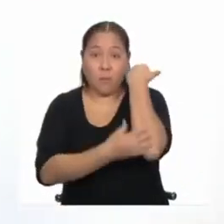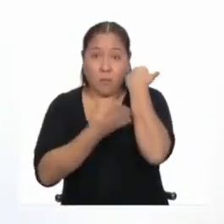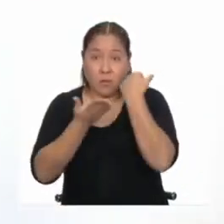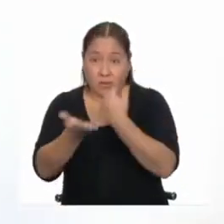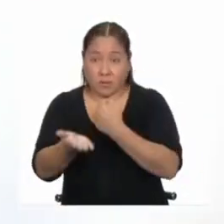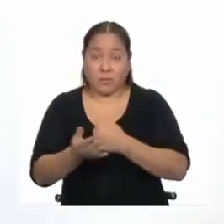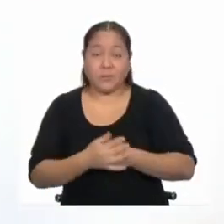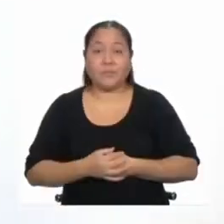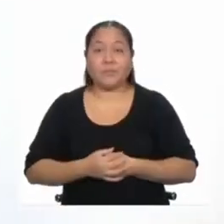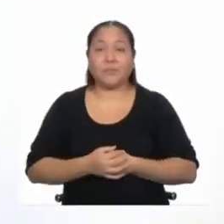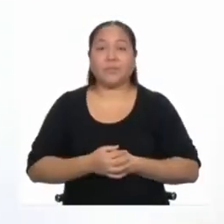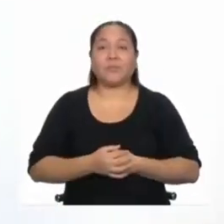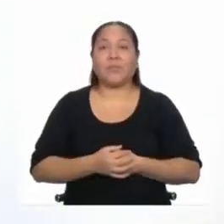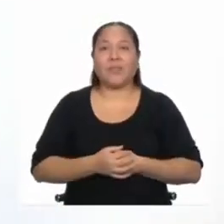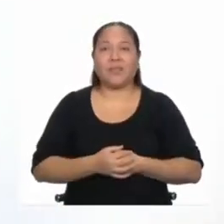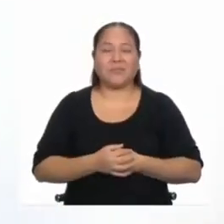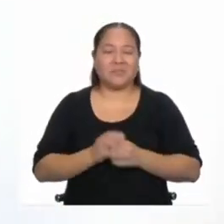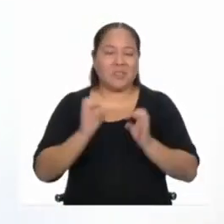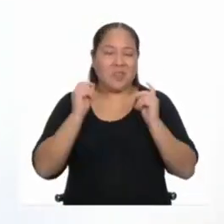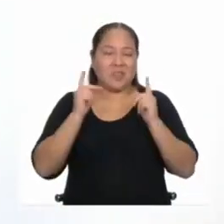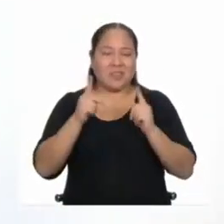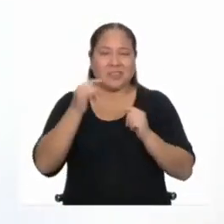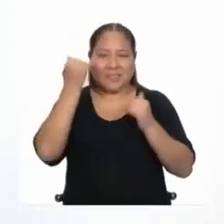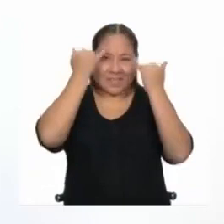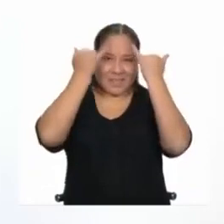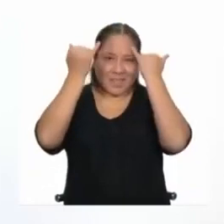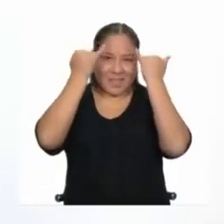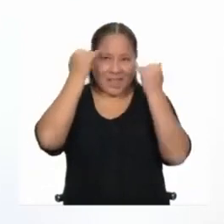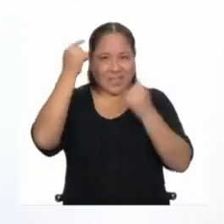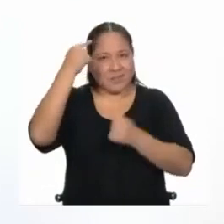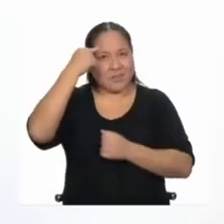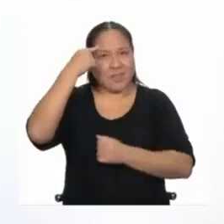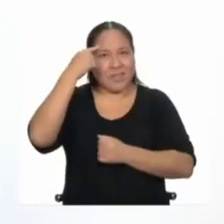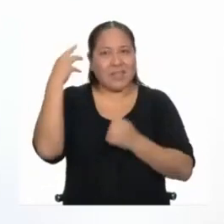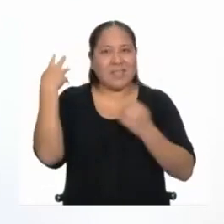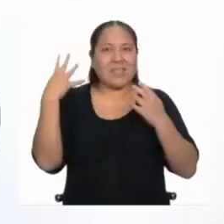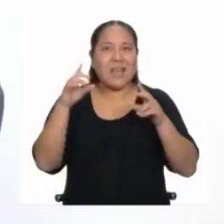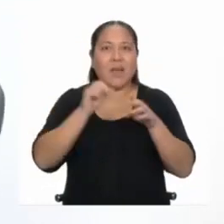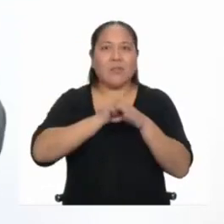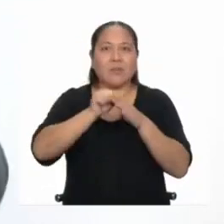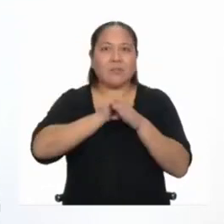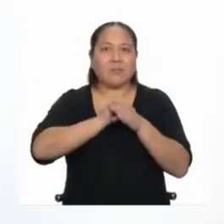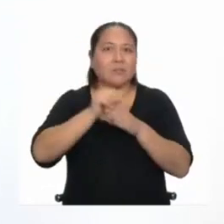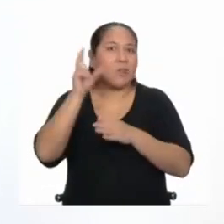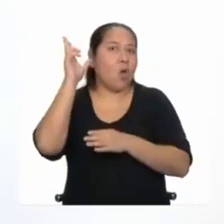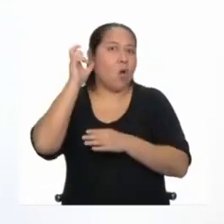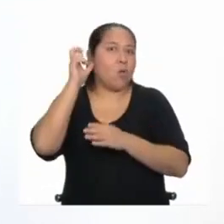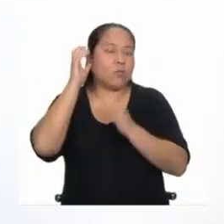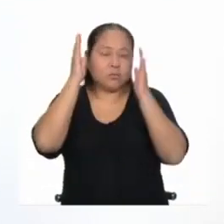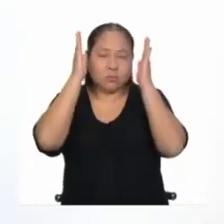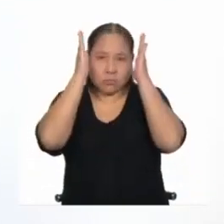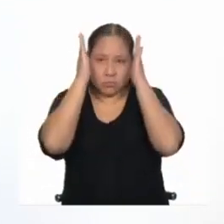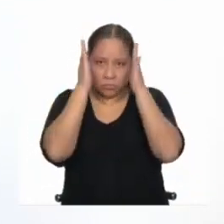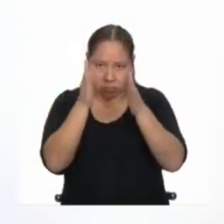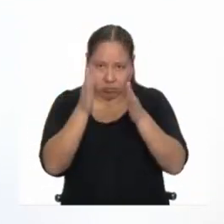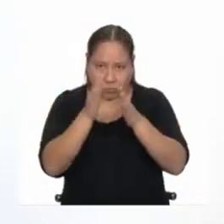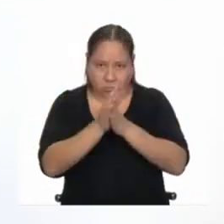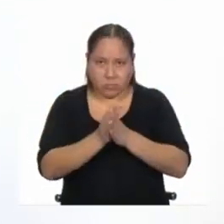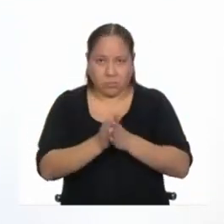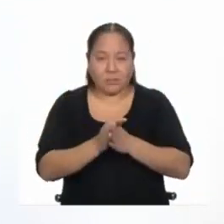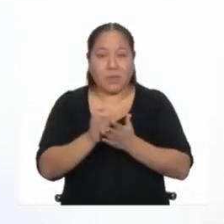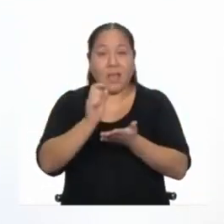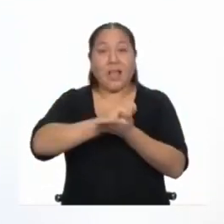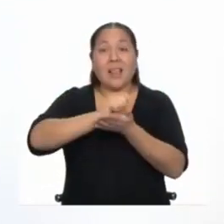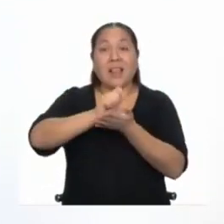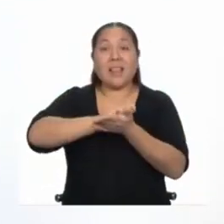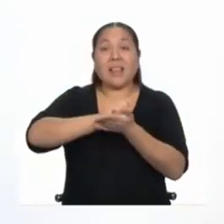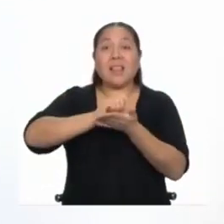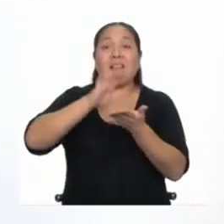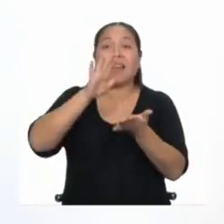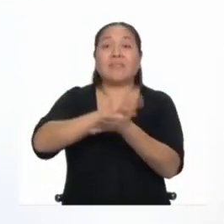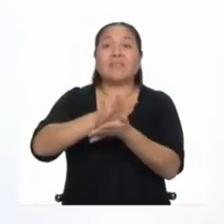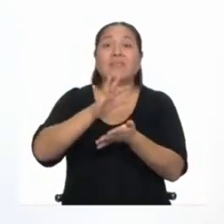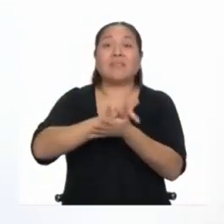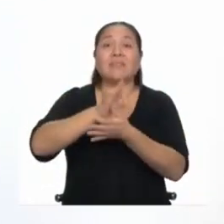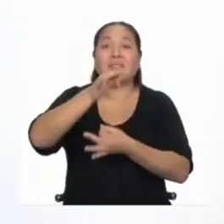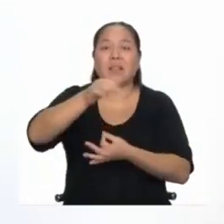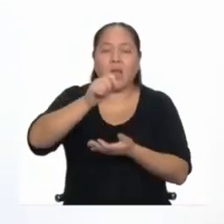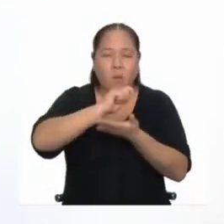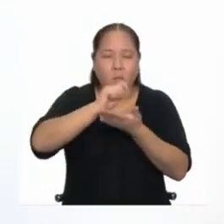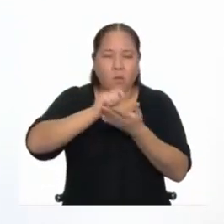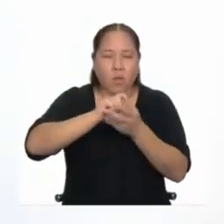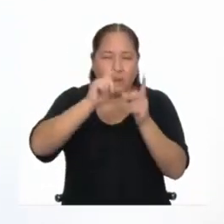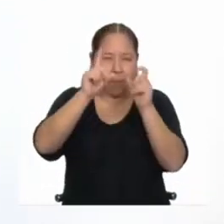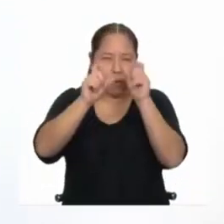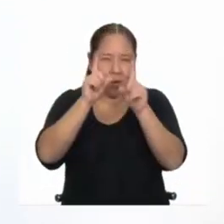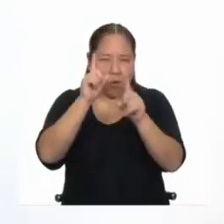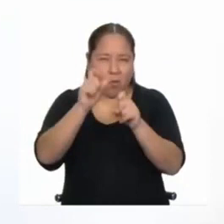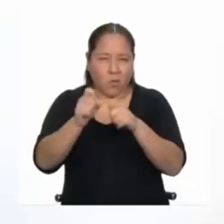Muy bien, con estos datos en mente, es hora de practicar nuestra escucha activa. Por eso, ten a la mano el lápiz y papel y apunta